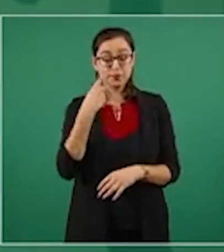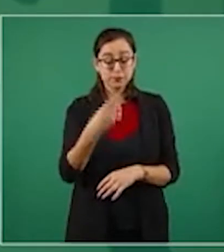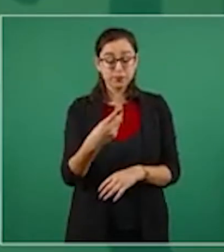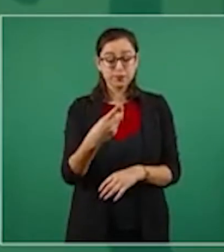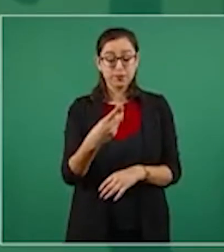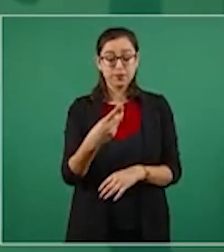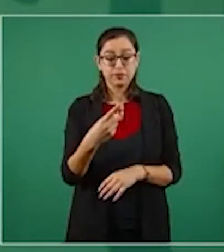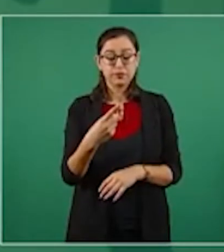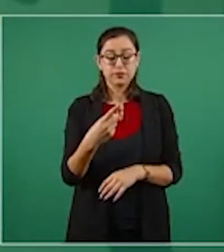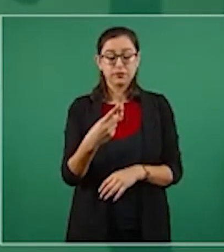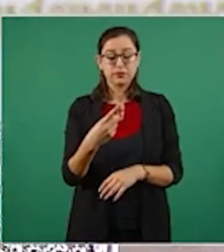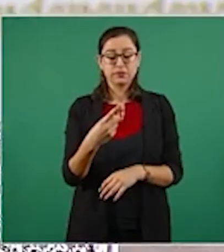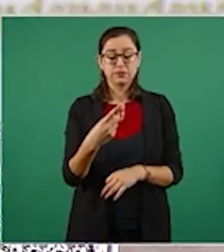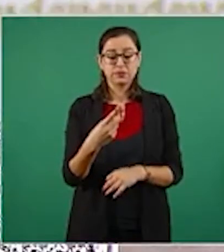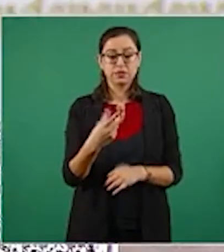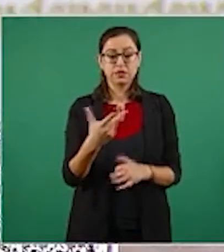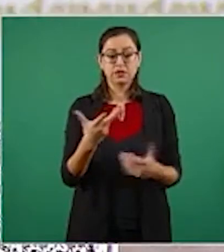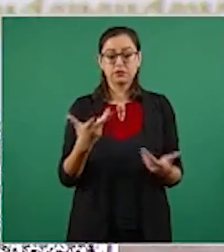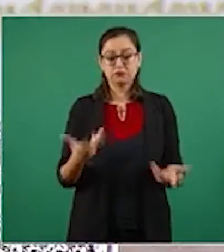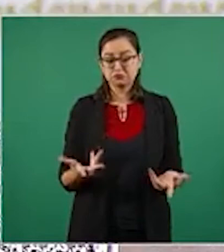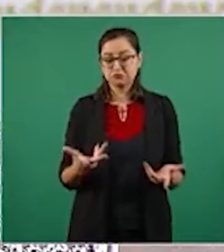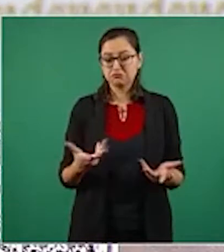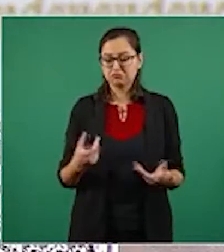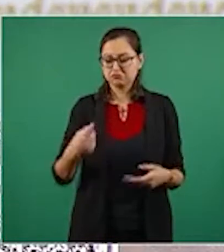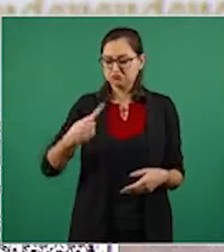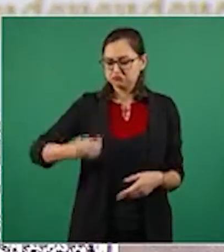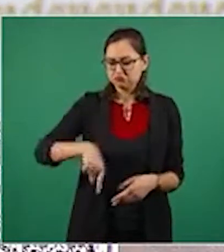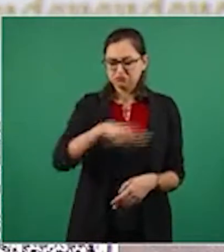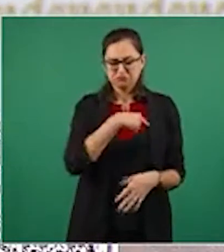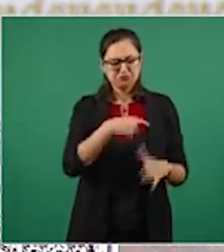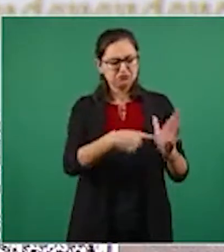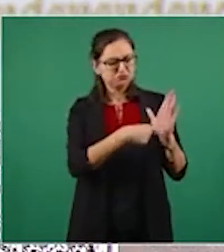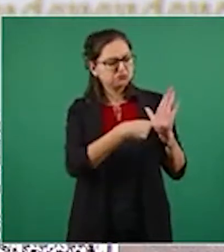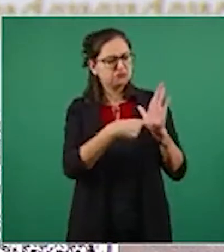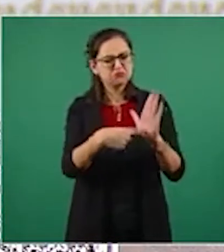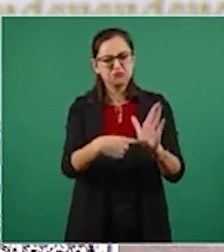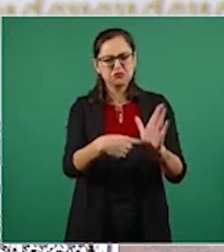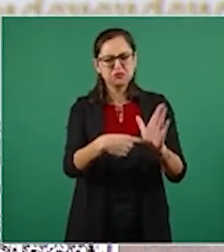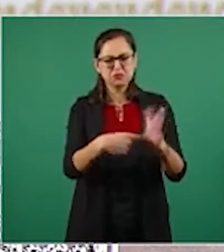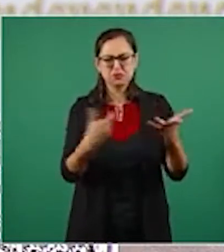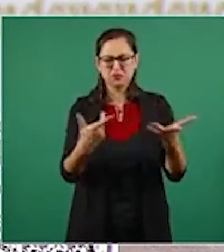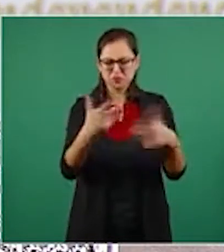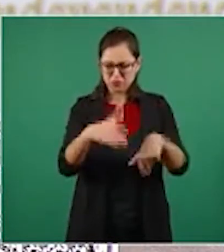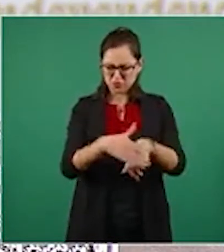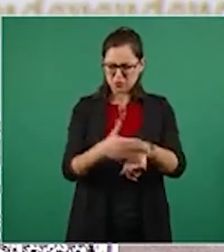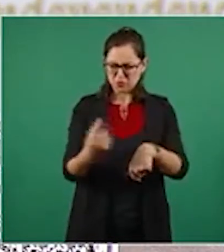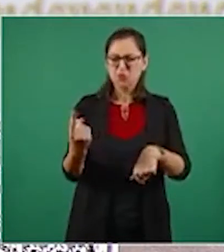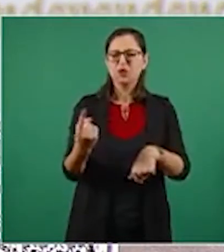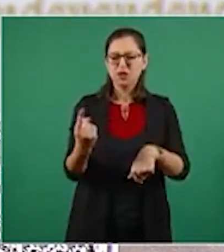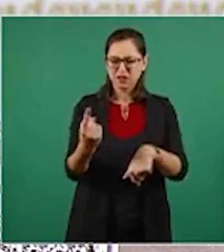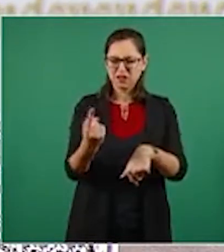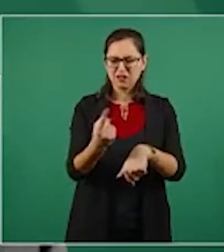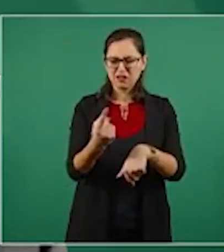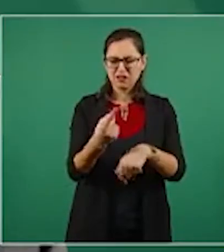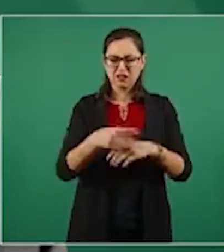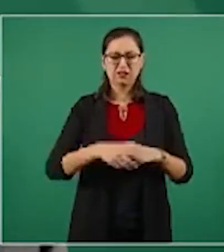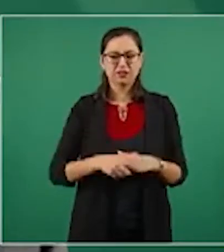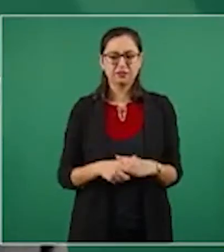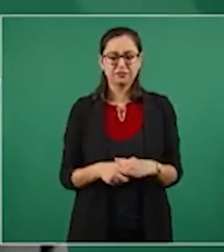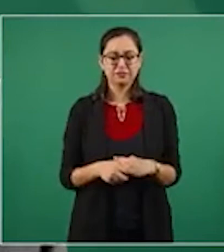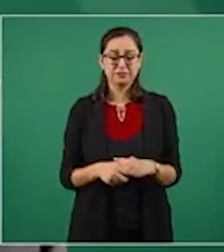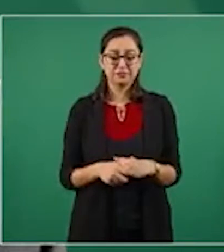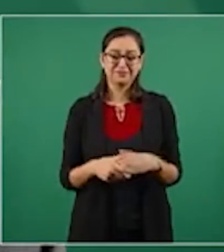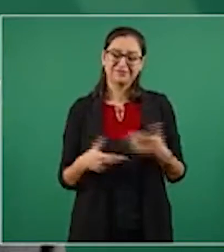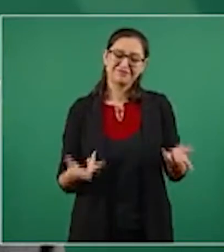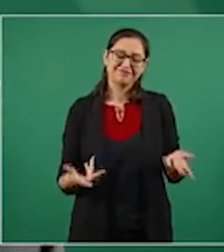acción, se lleva a cabo esta acción, porque es